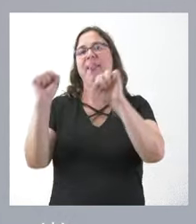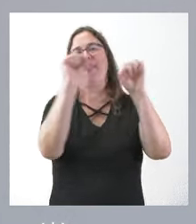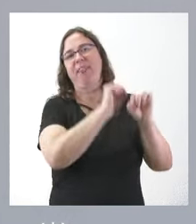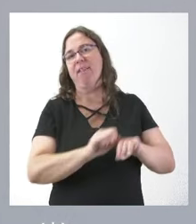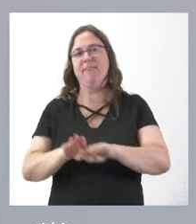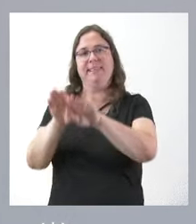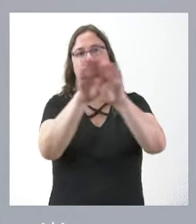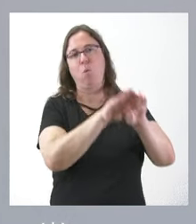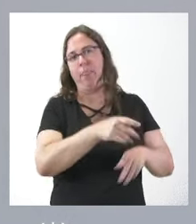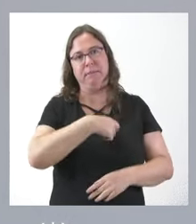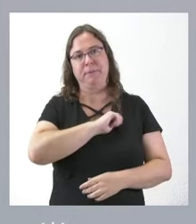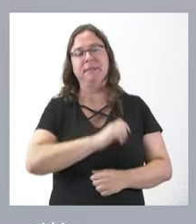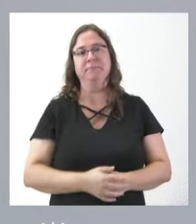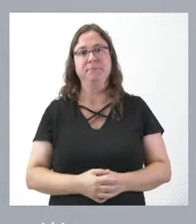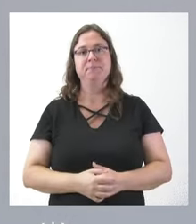igualdad entre los españoles.